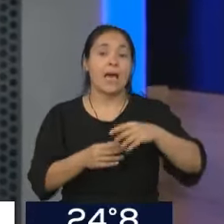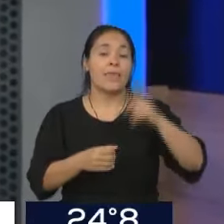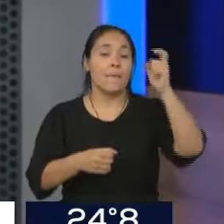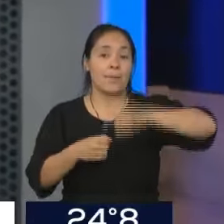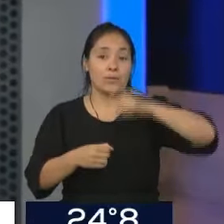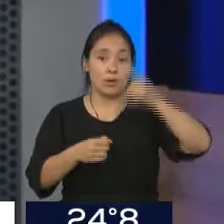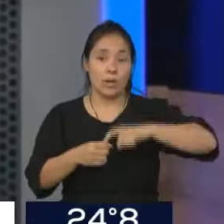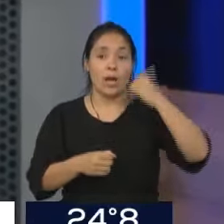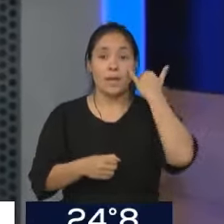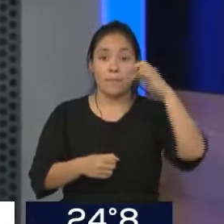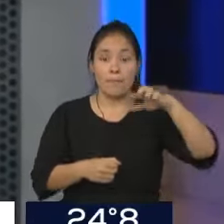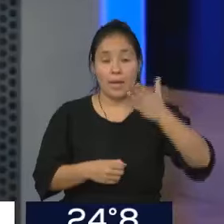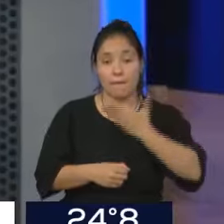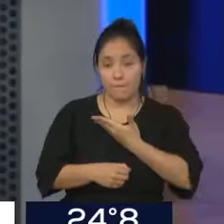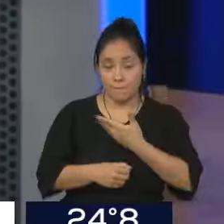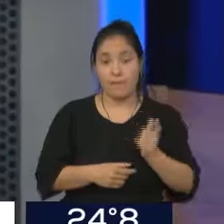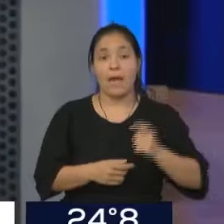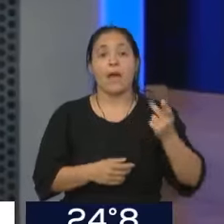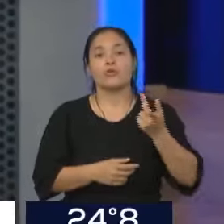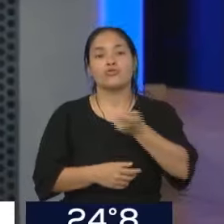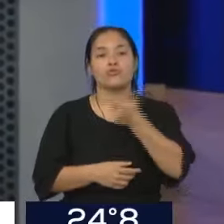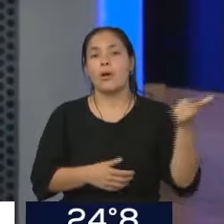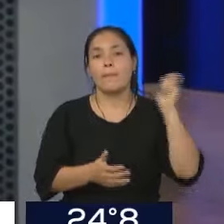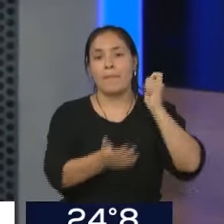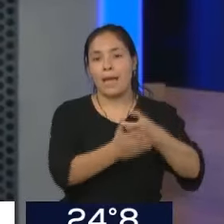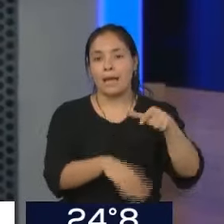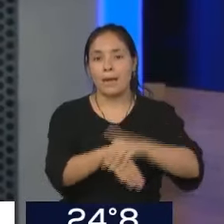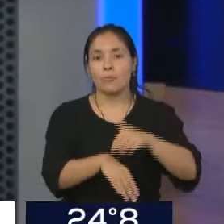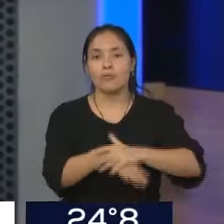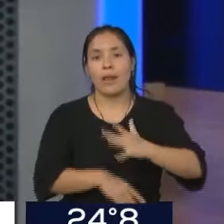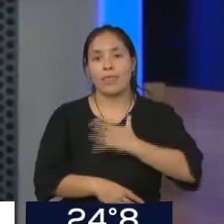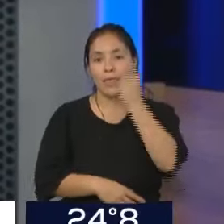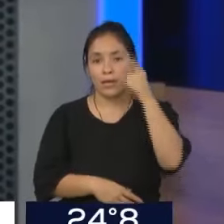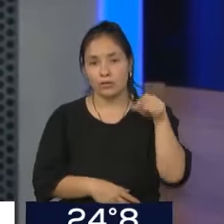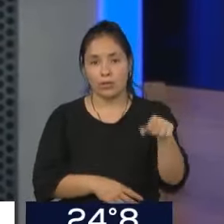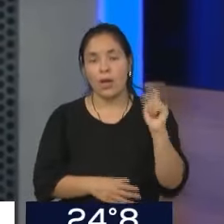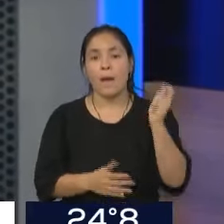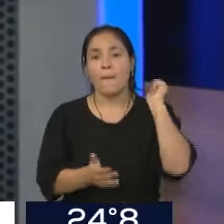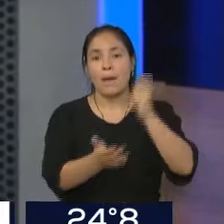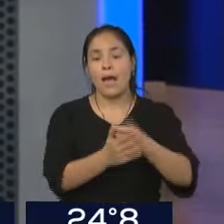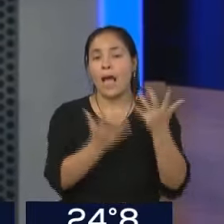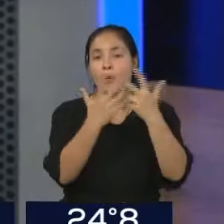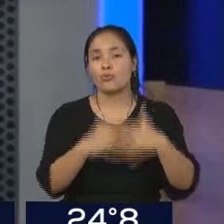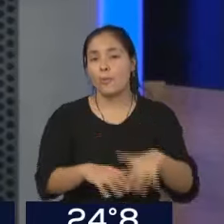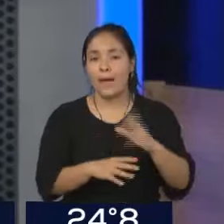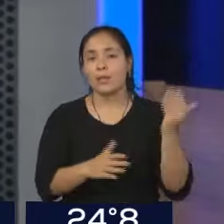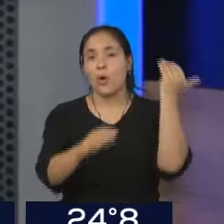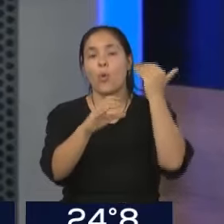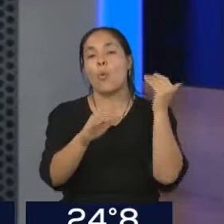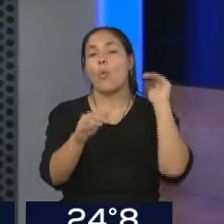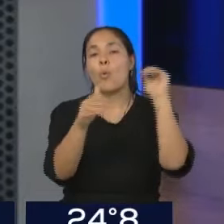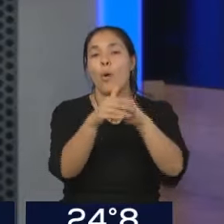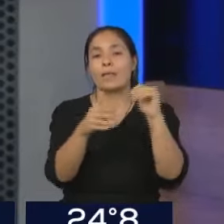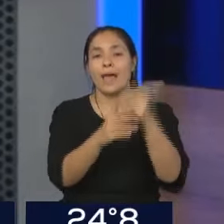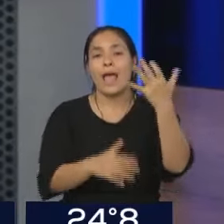corresponden a la directora titular que tiene la provincia sentada en el directorio de IPF se liquiden directamente en una cuenta especial de